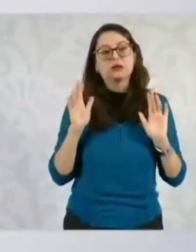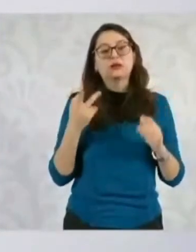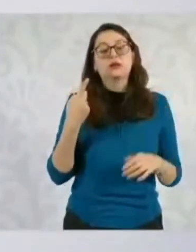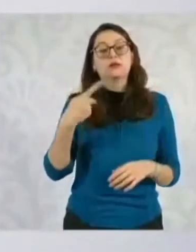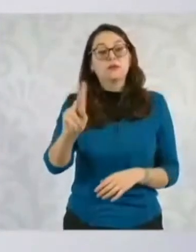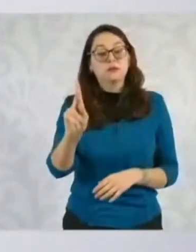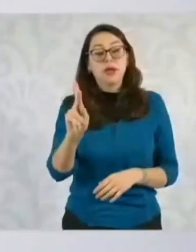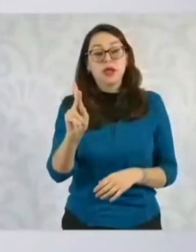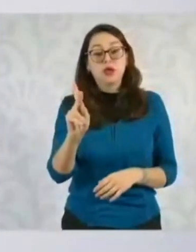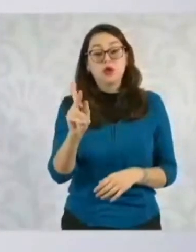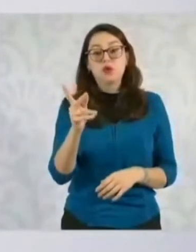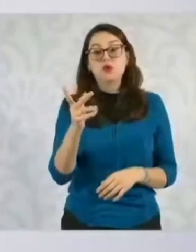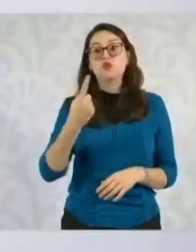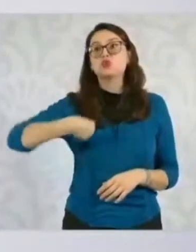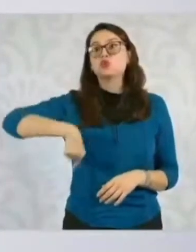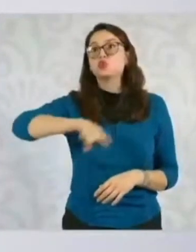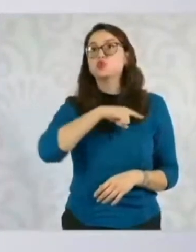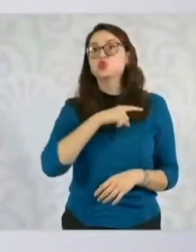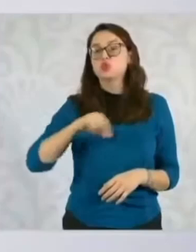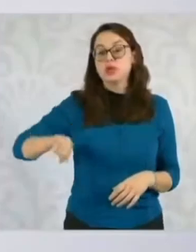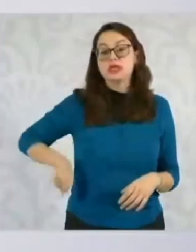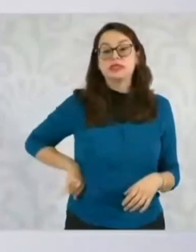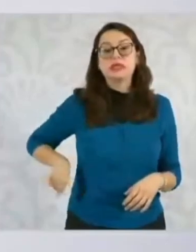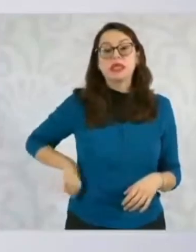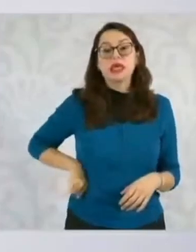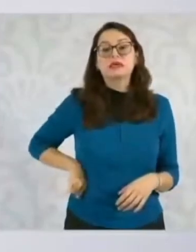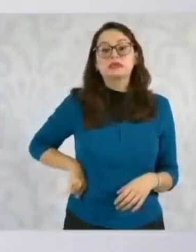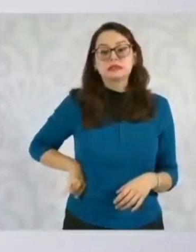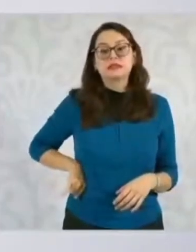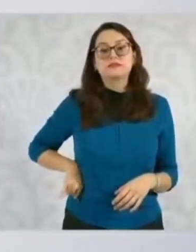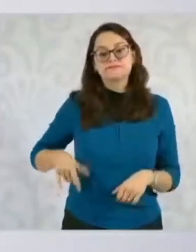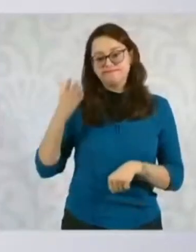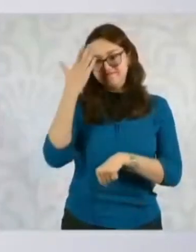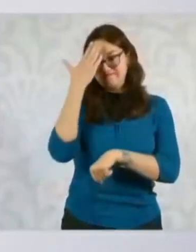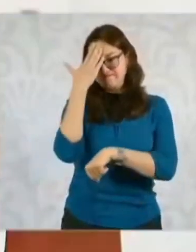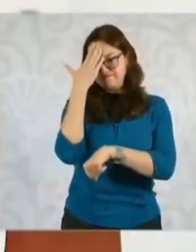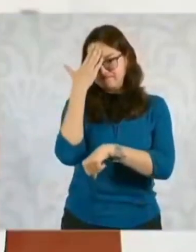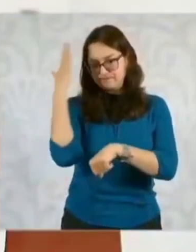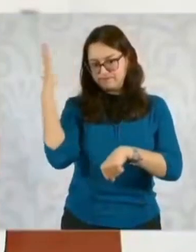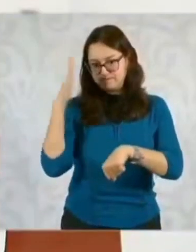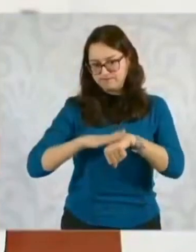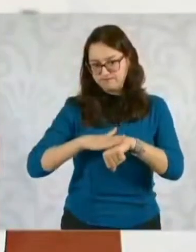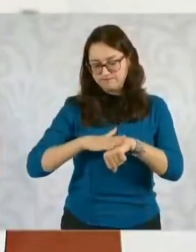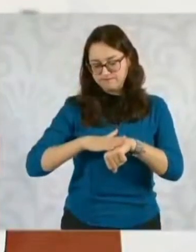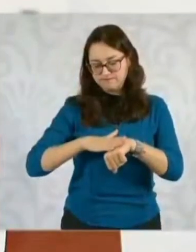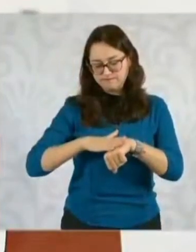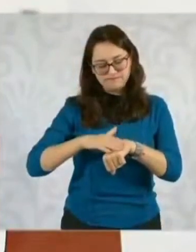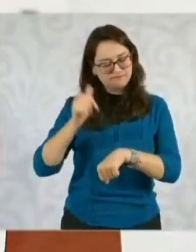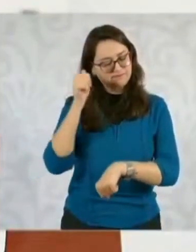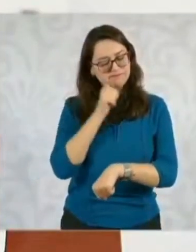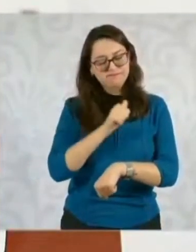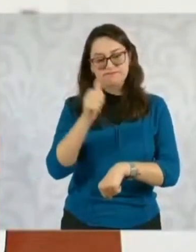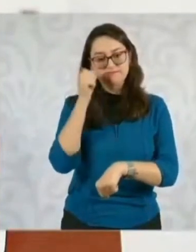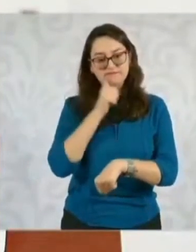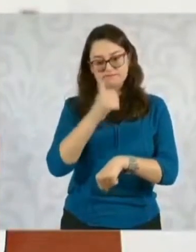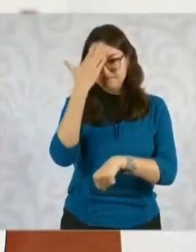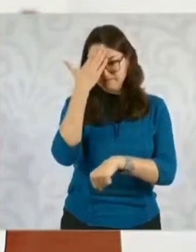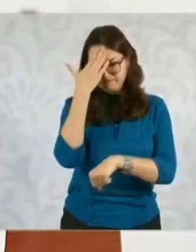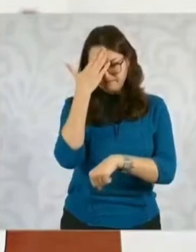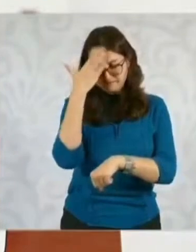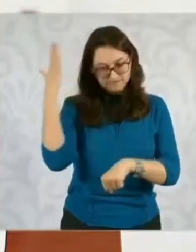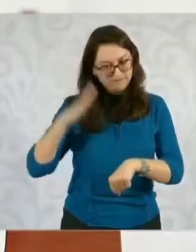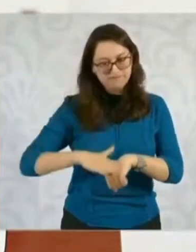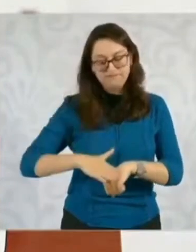sino que sigamos, que no se nos olvide y que